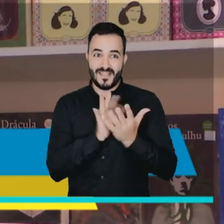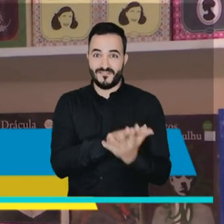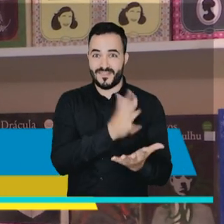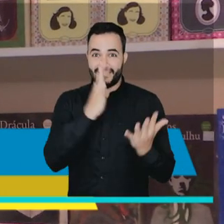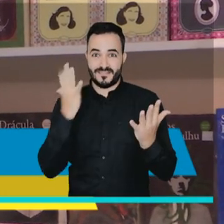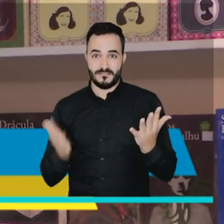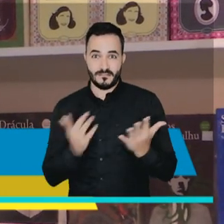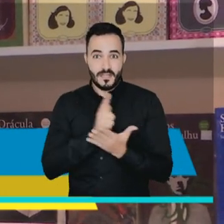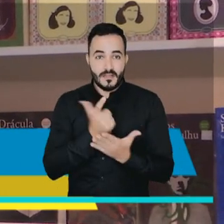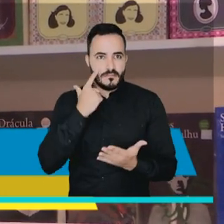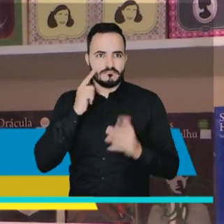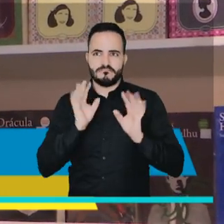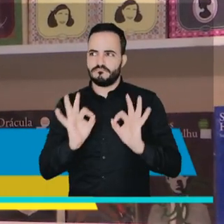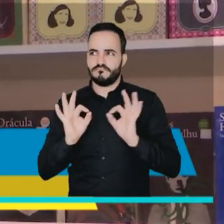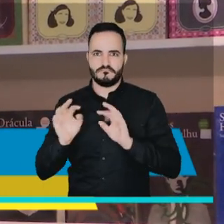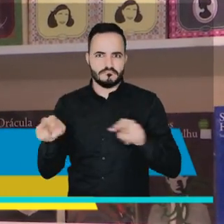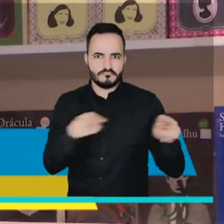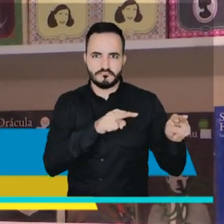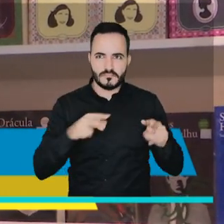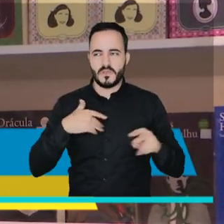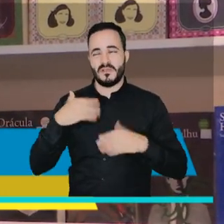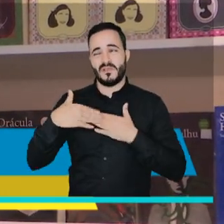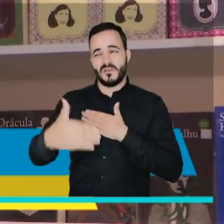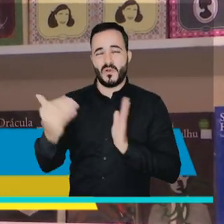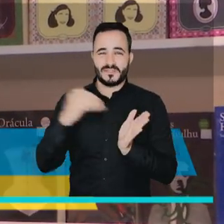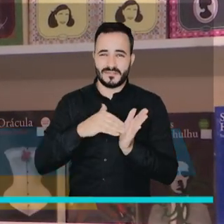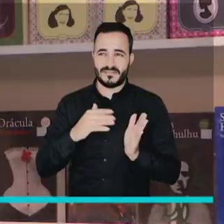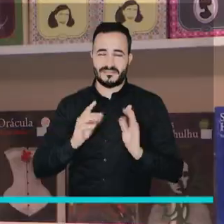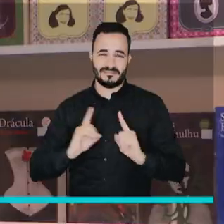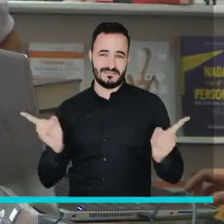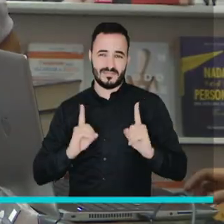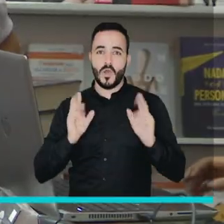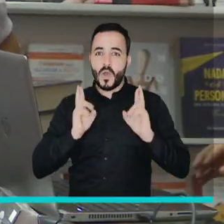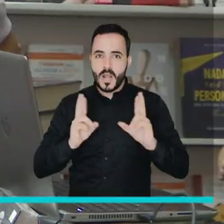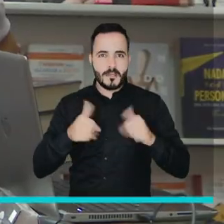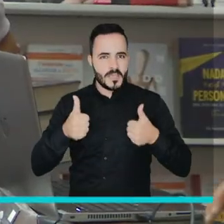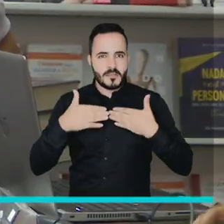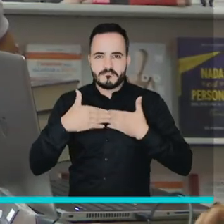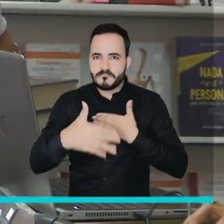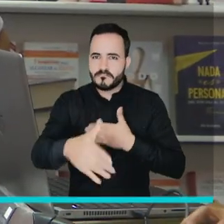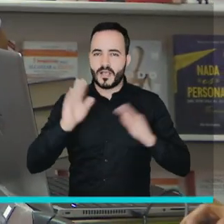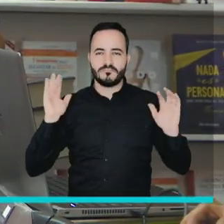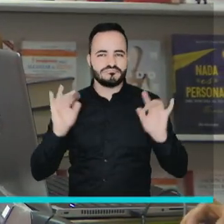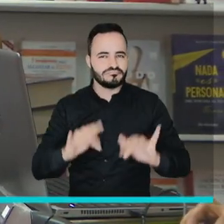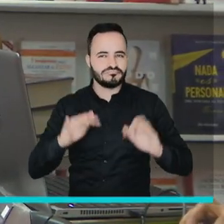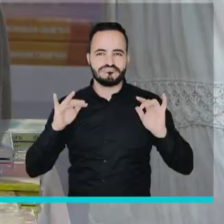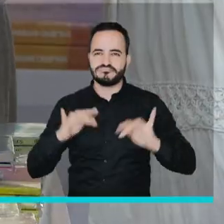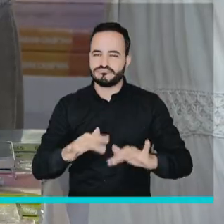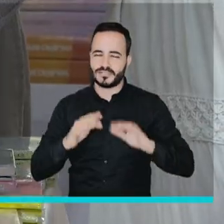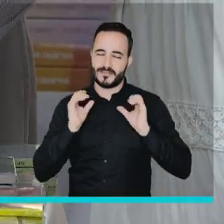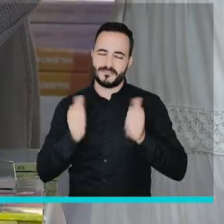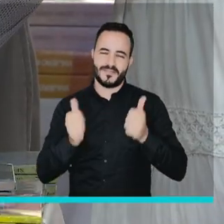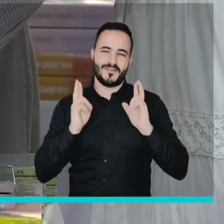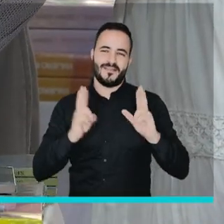fiesta del libro de Medellín, yo creo que esto ya no va a volver a parar, ya vamos a continuar.